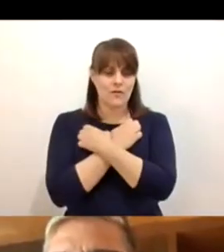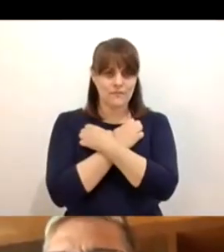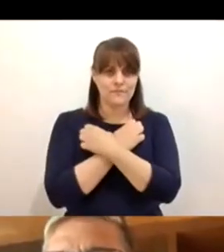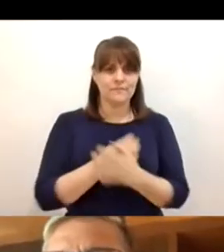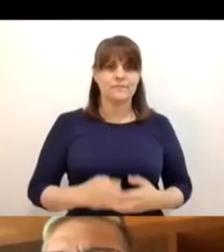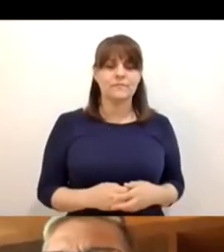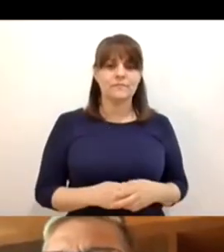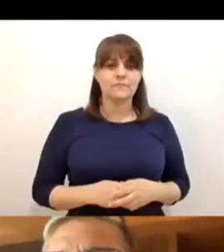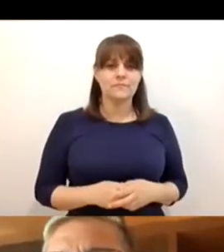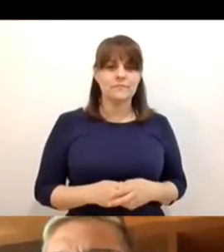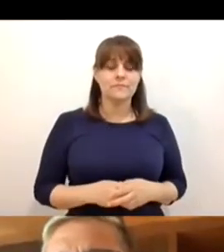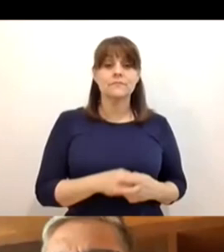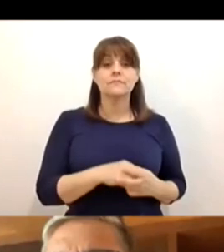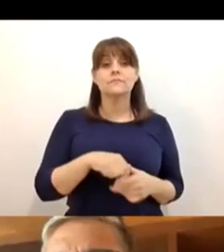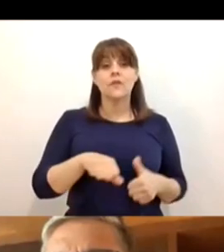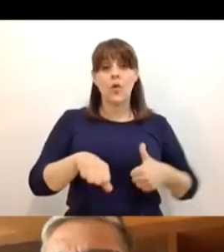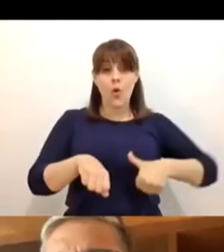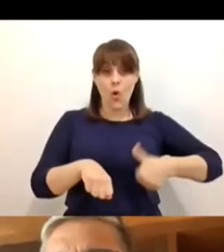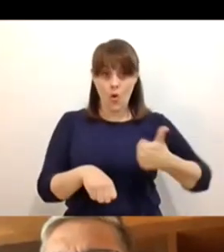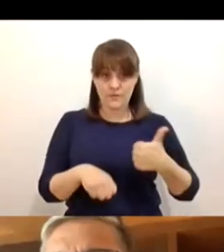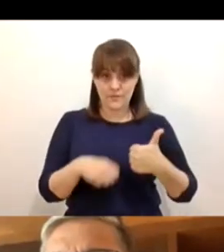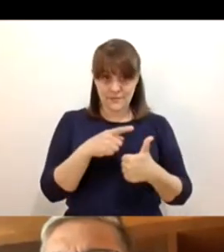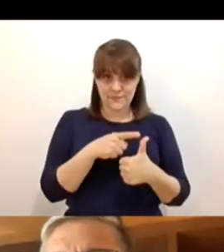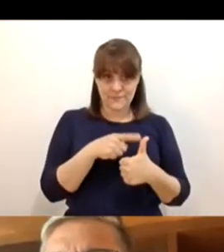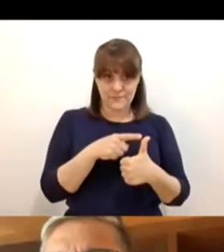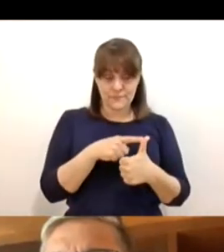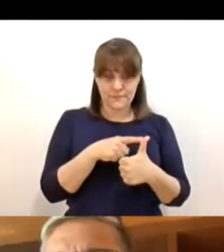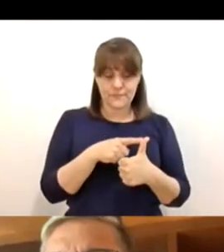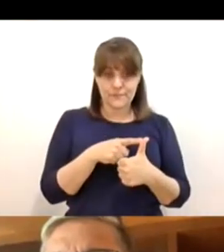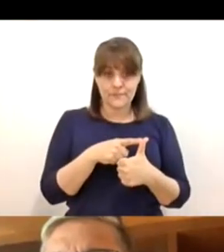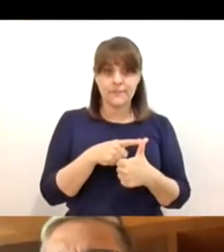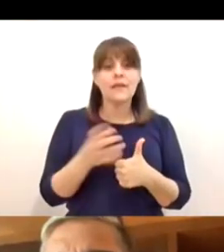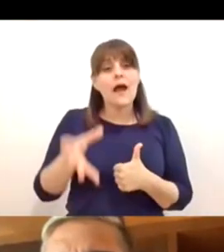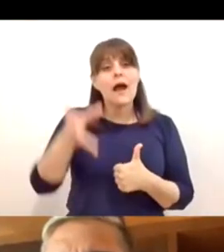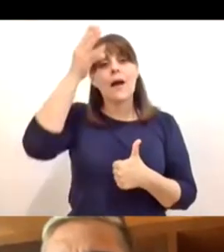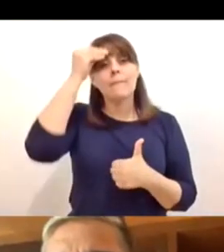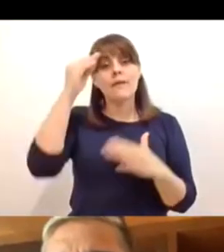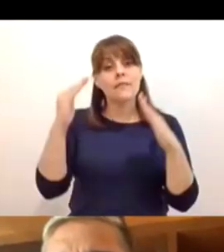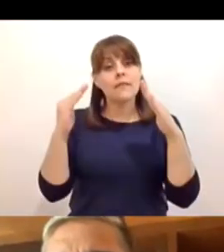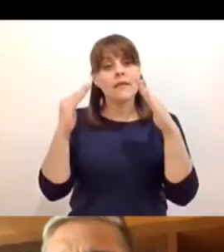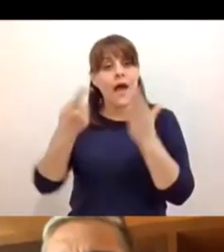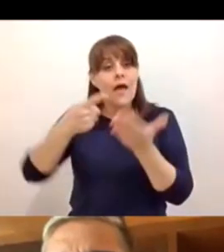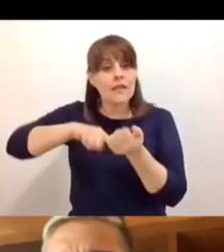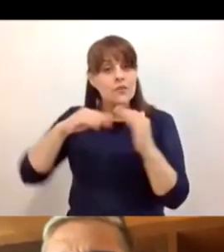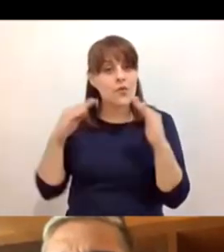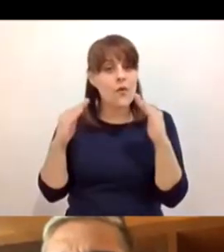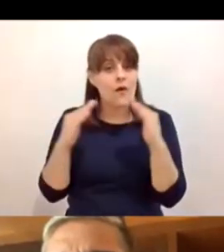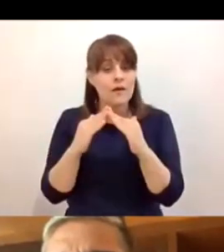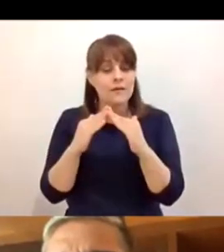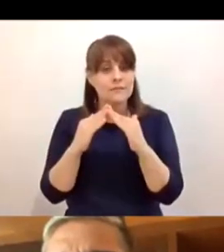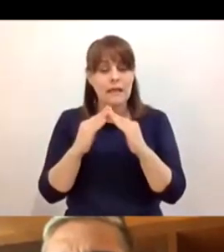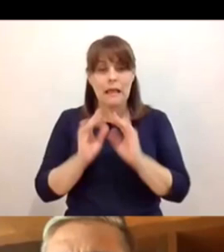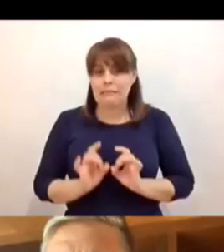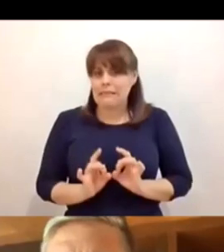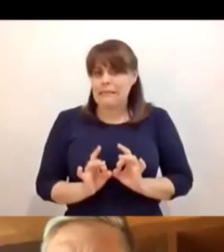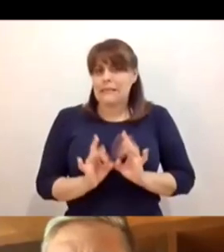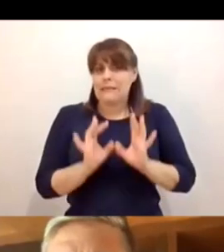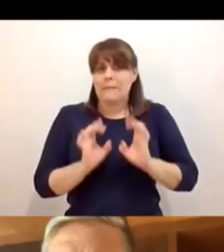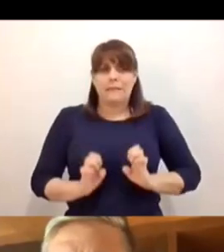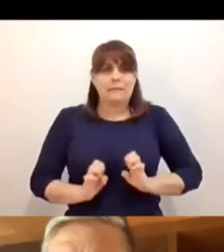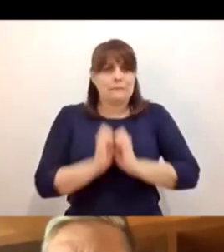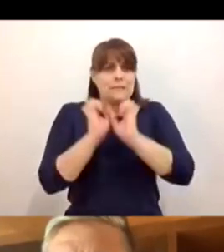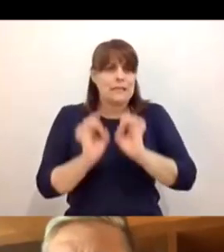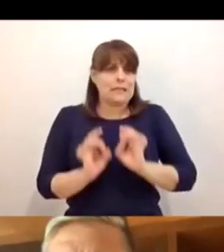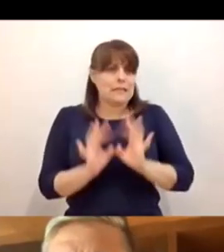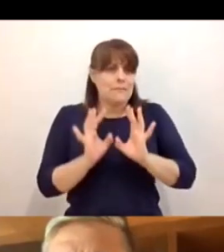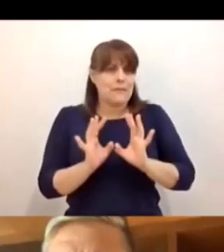El punto número 11 que yo quería comentar es que Aprenda en Casa fue un invitado emergente porque se